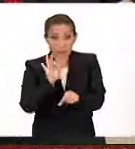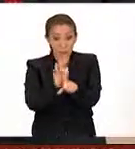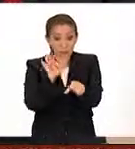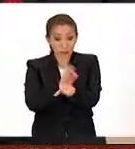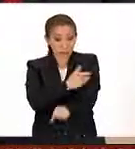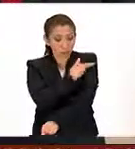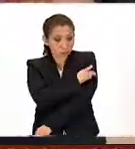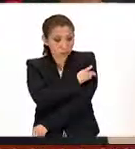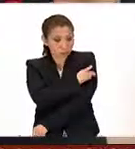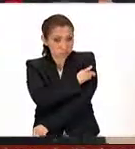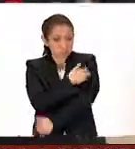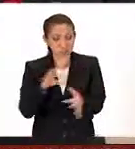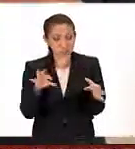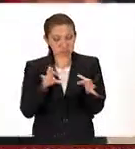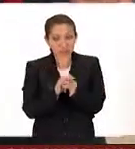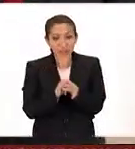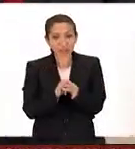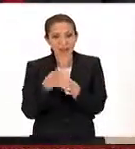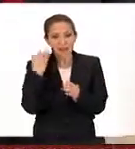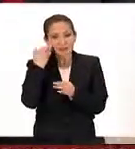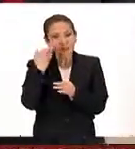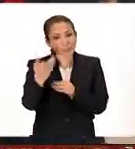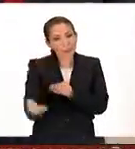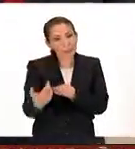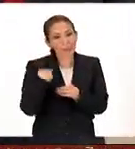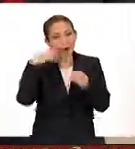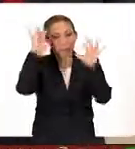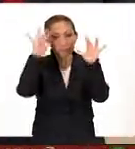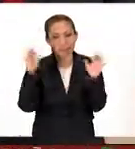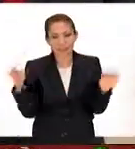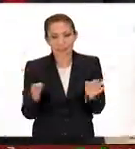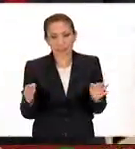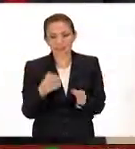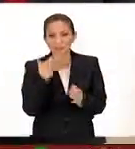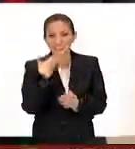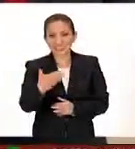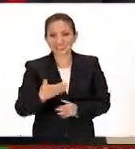de la vacuna nos hará tener una temporada invernal muy agradable. Gracias.